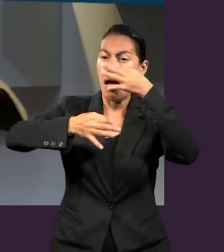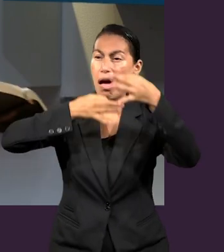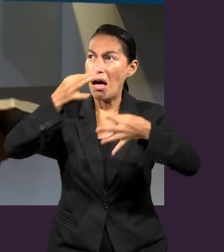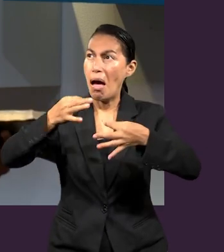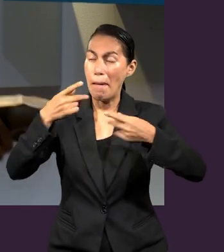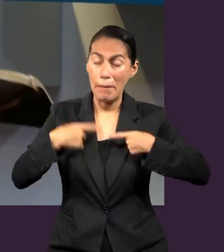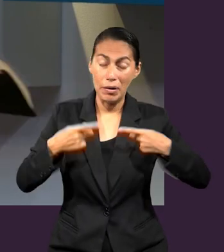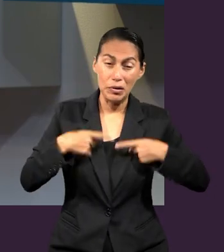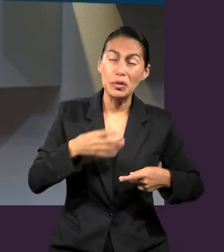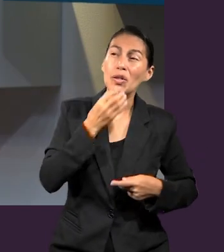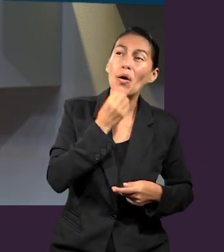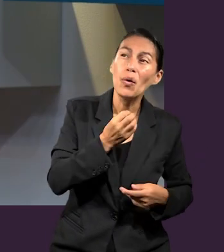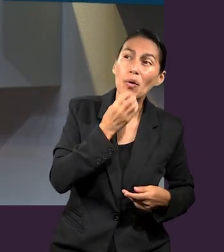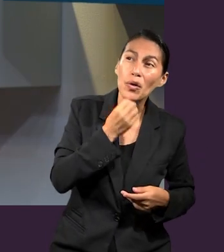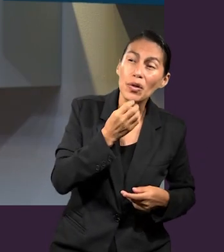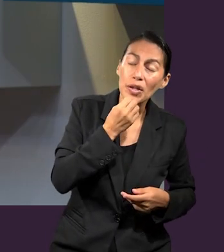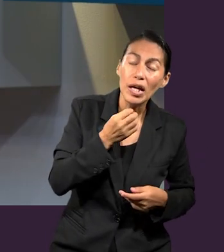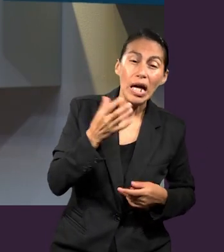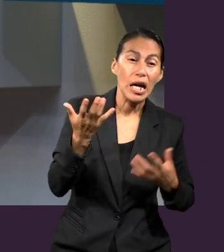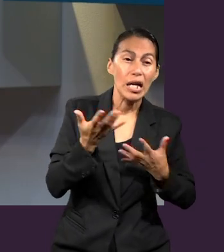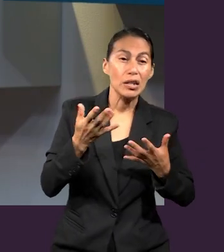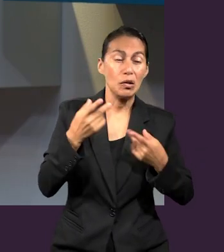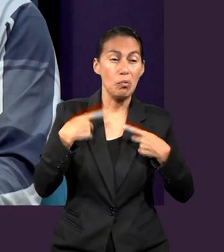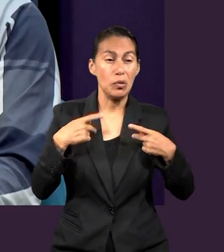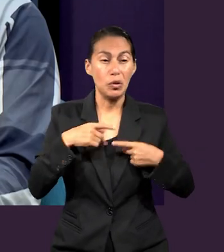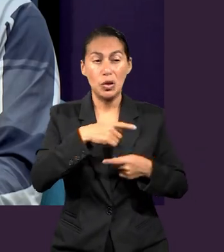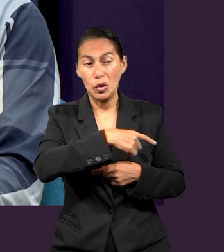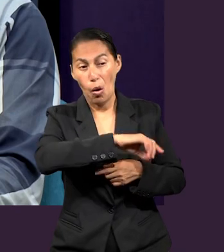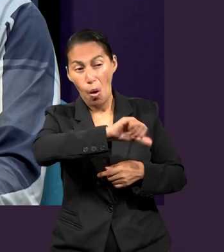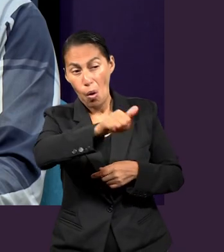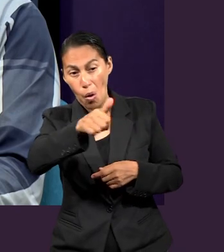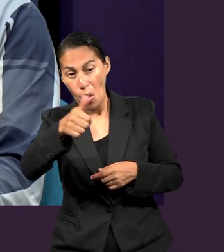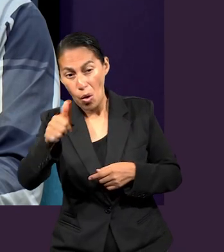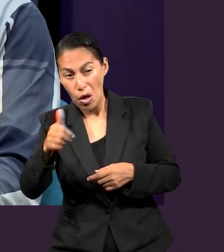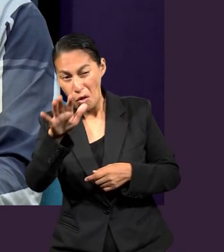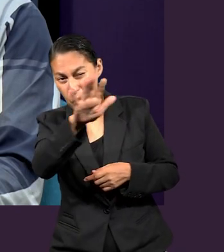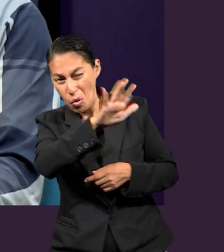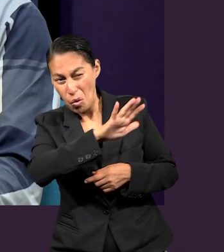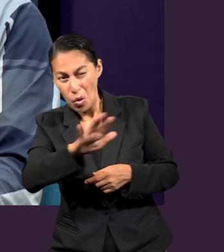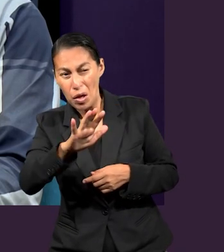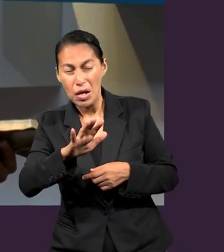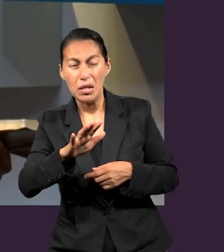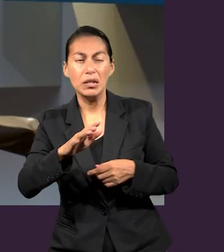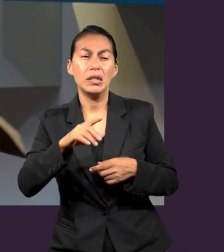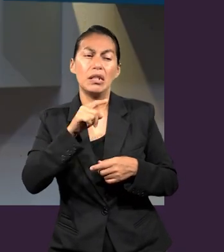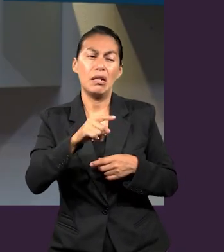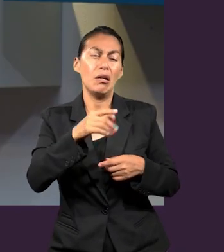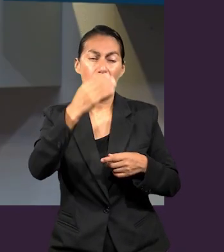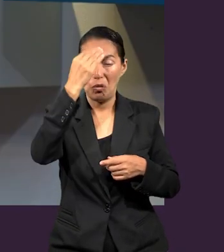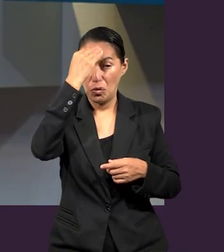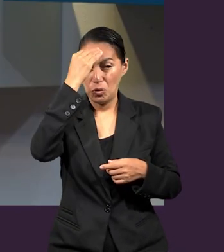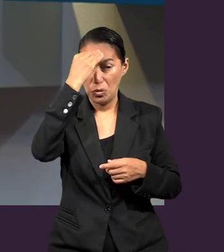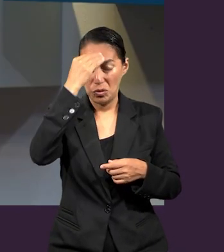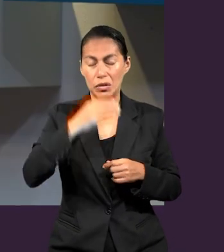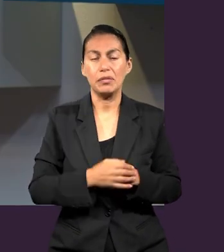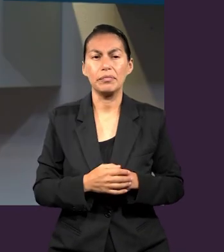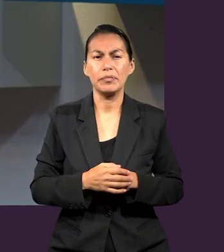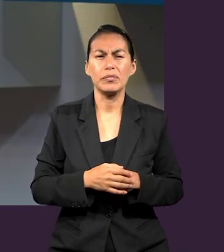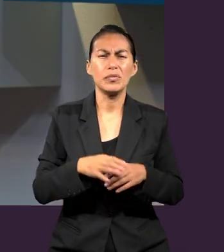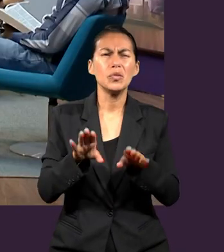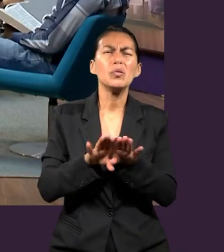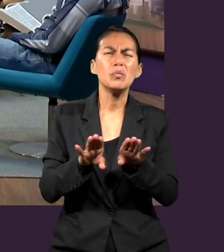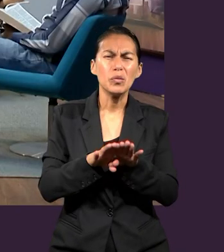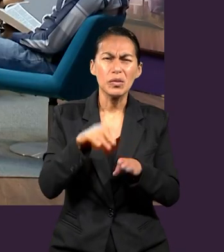puertas para que el evangelio se escuche a los gentiles. ¿Bajo qué circunstancias escribió Pablo?